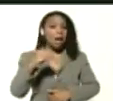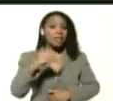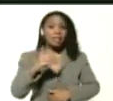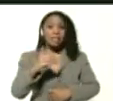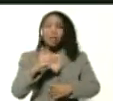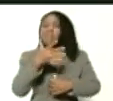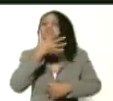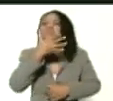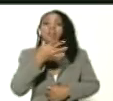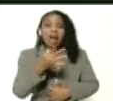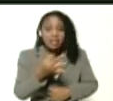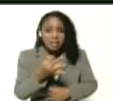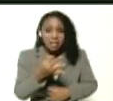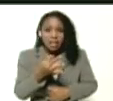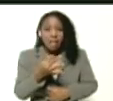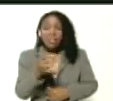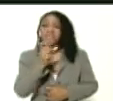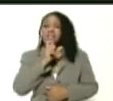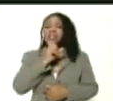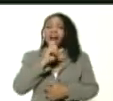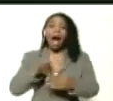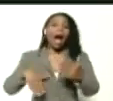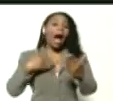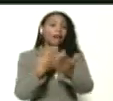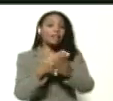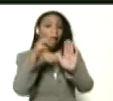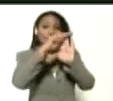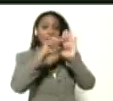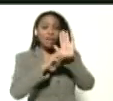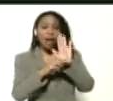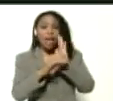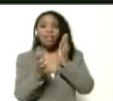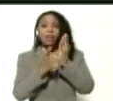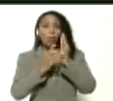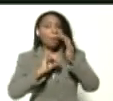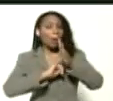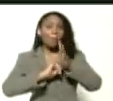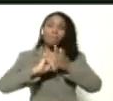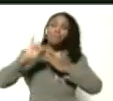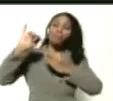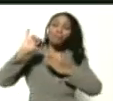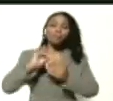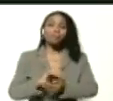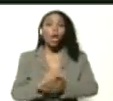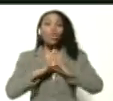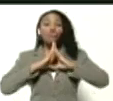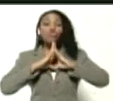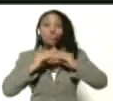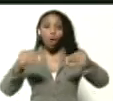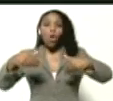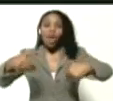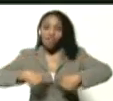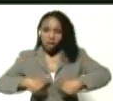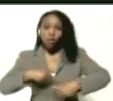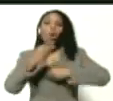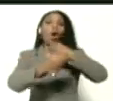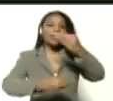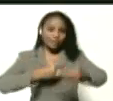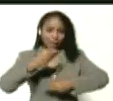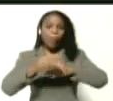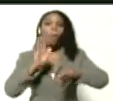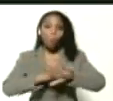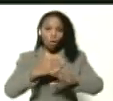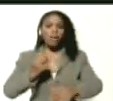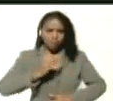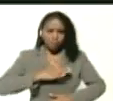complejo, hasta el nivel tecnológico más elevado. Todos los esfuerzos los hacemos porque vale